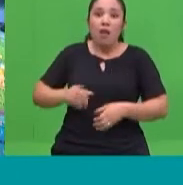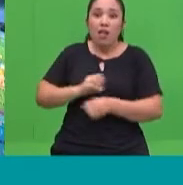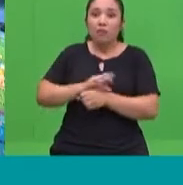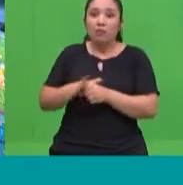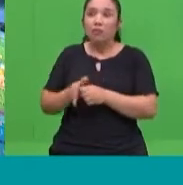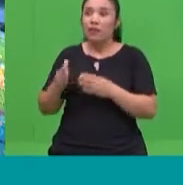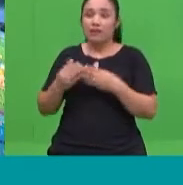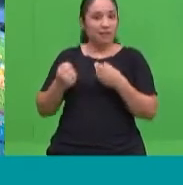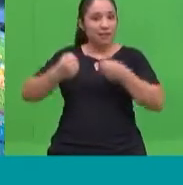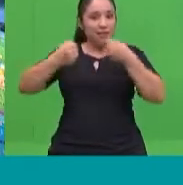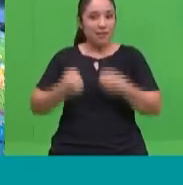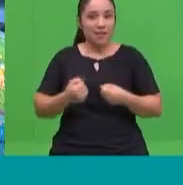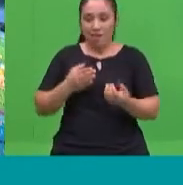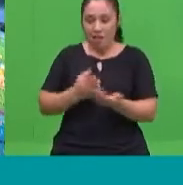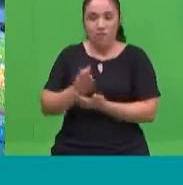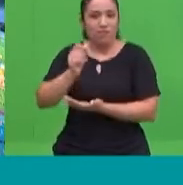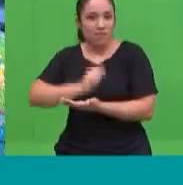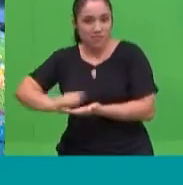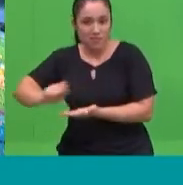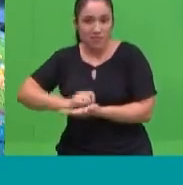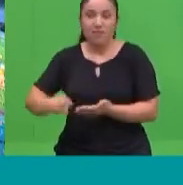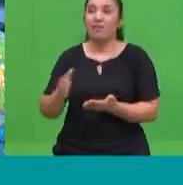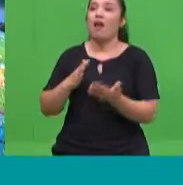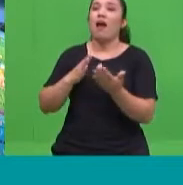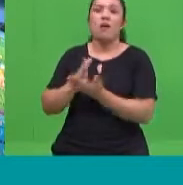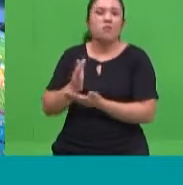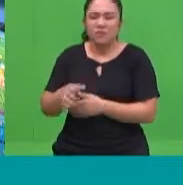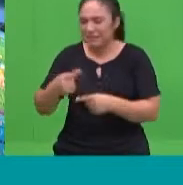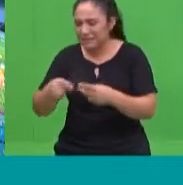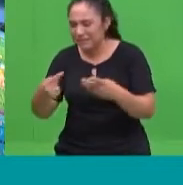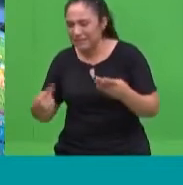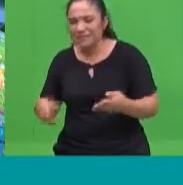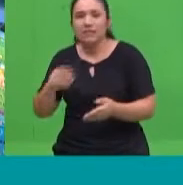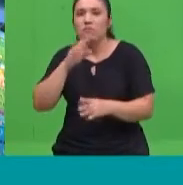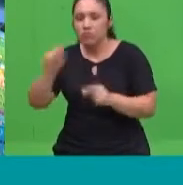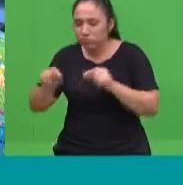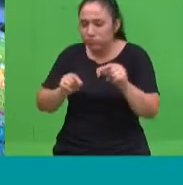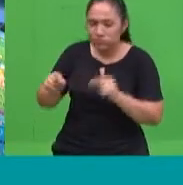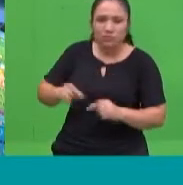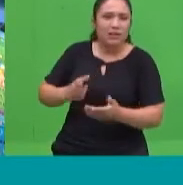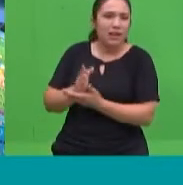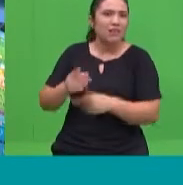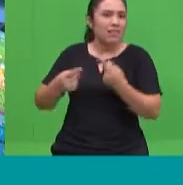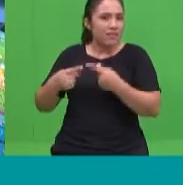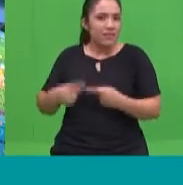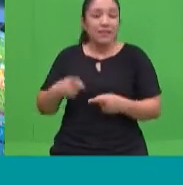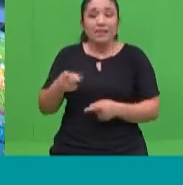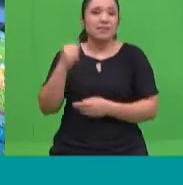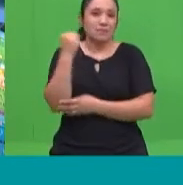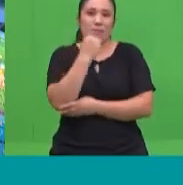los datos para las tareas, mira a mi hijo, busca acá, busca acá, ¿verdad? Es importante que en ese momento también